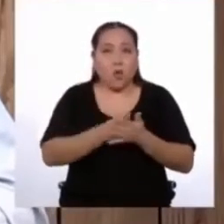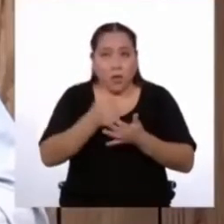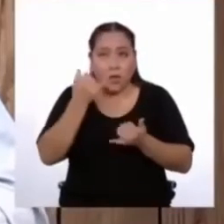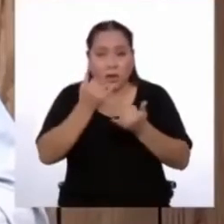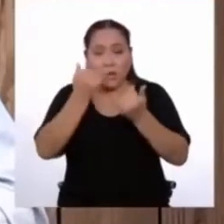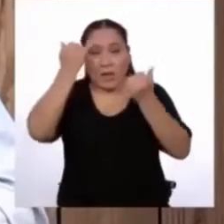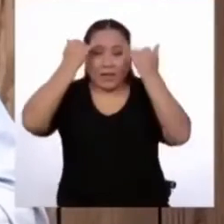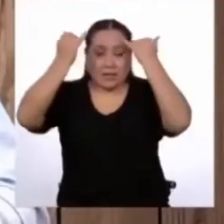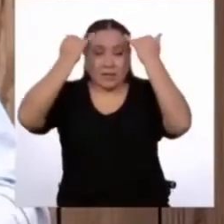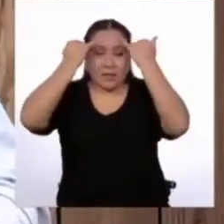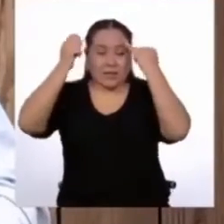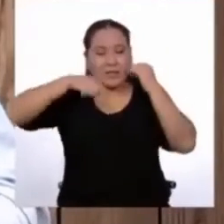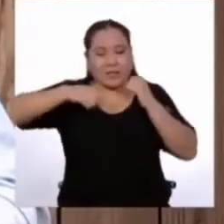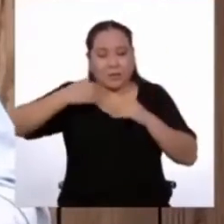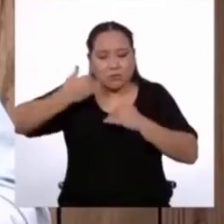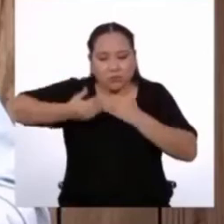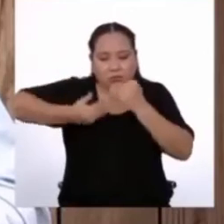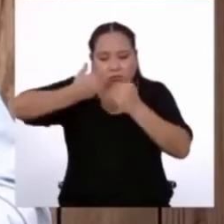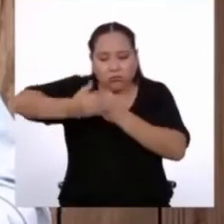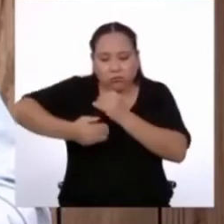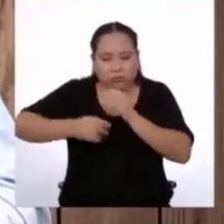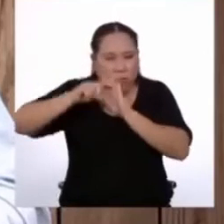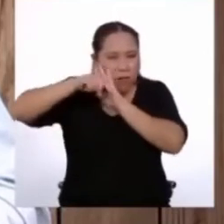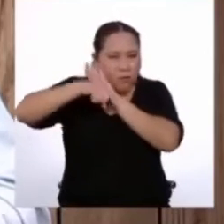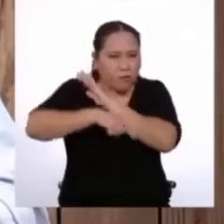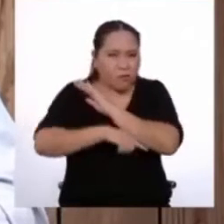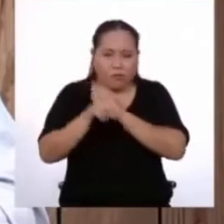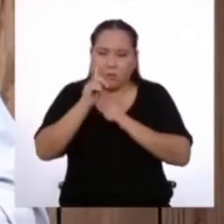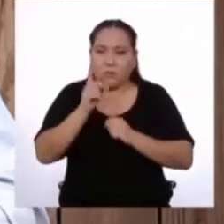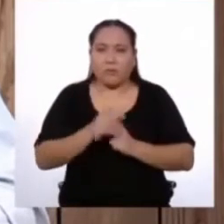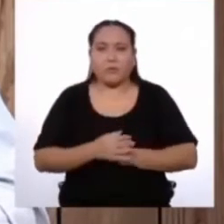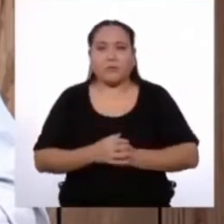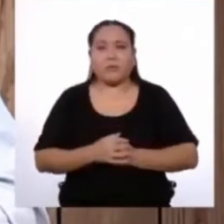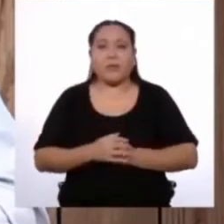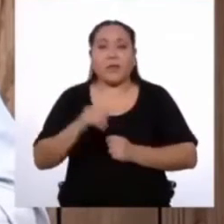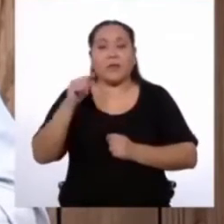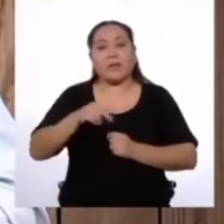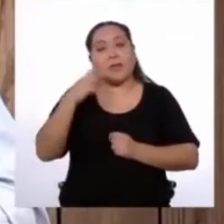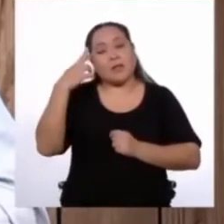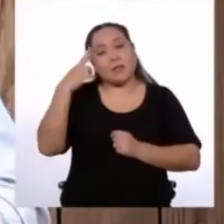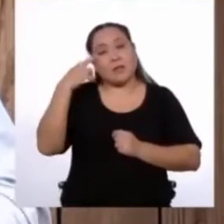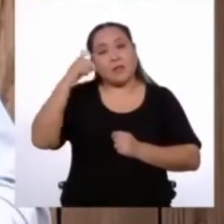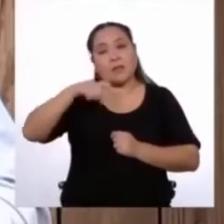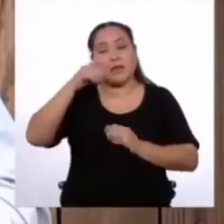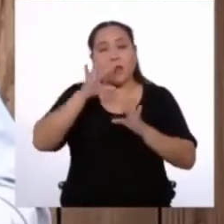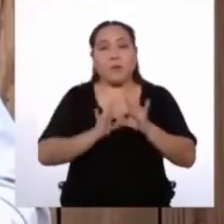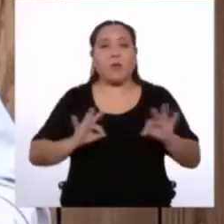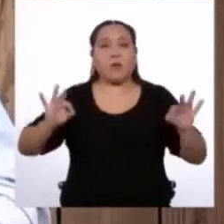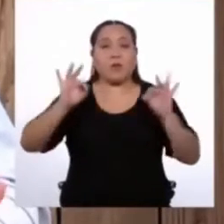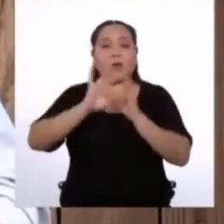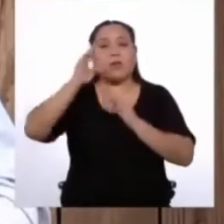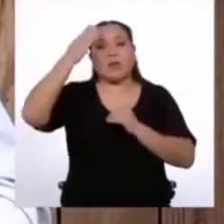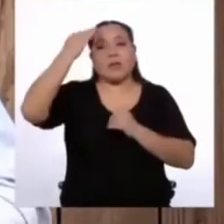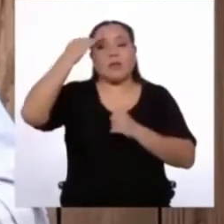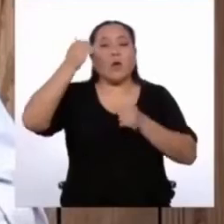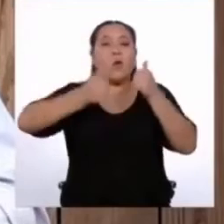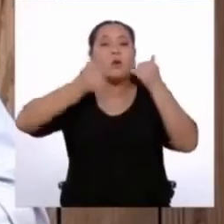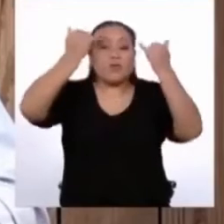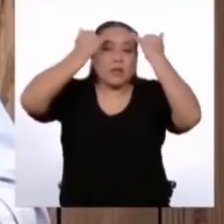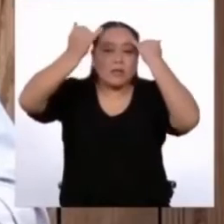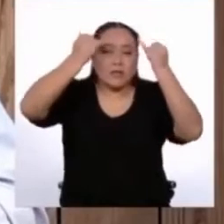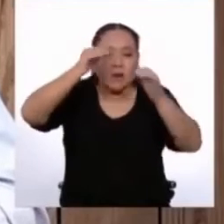ideas necesitan un desarrollo tan extenso. Y para eso, era importante saber qué ideas elegimos priorizar.